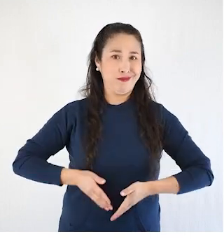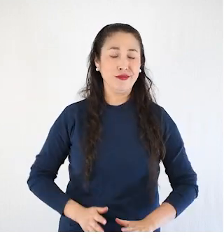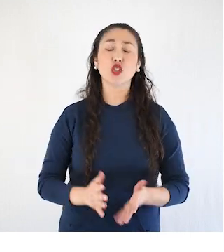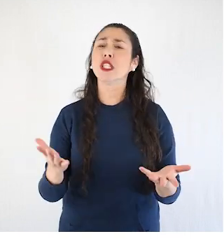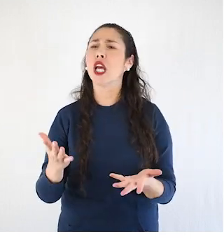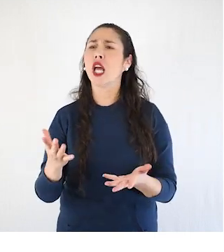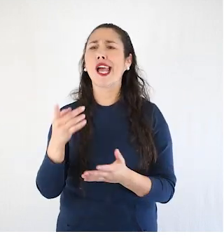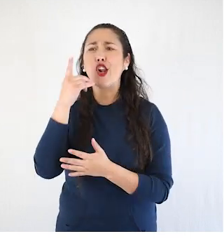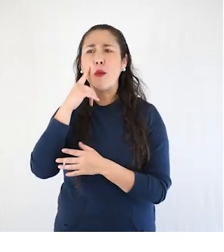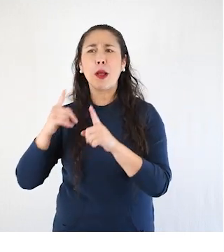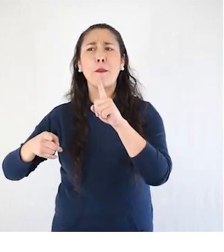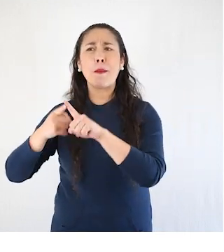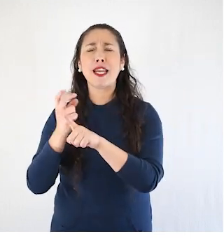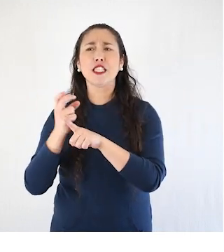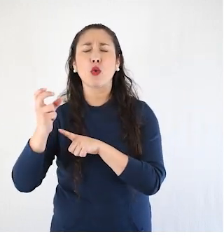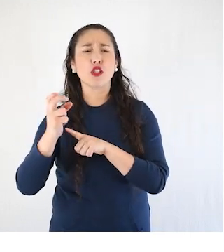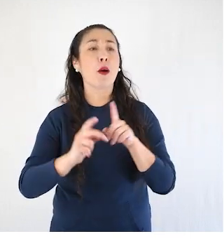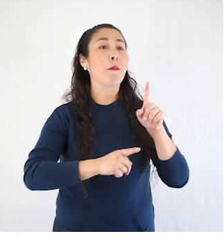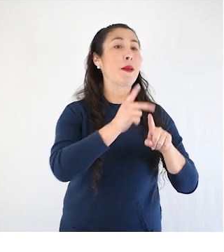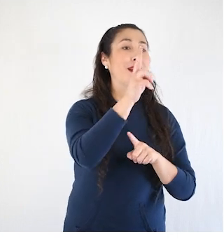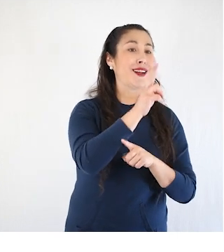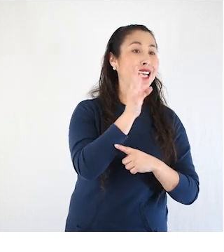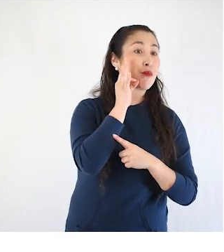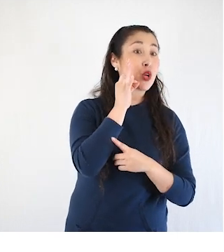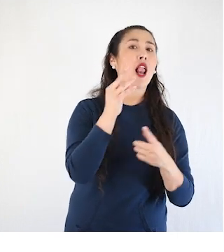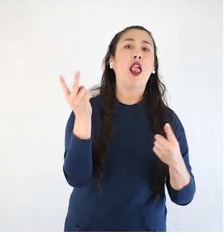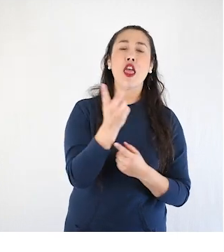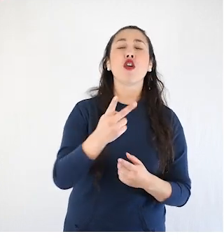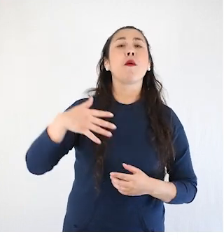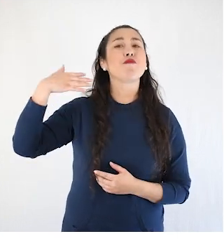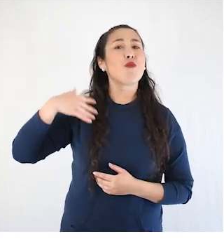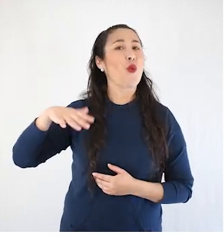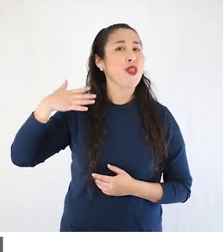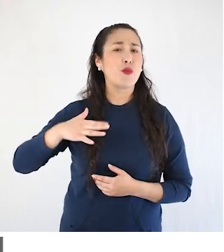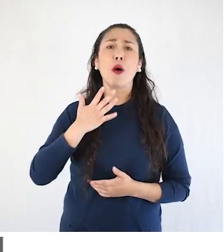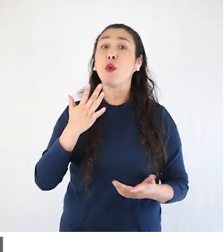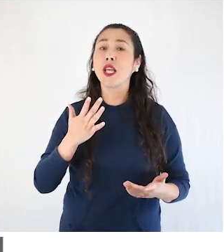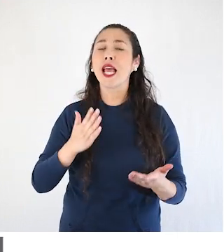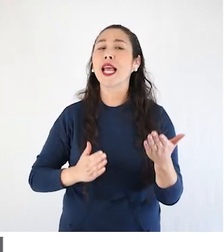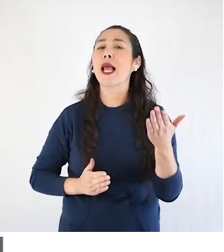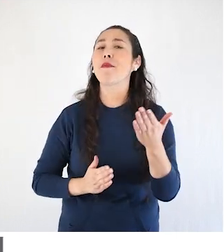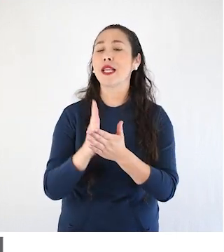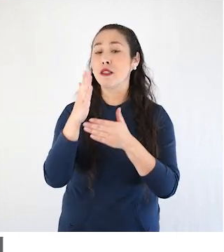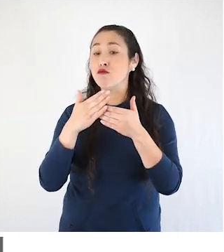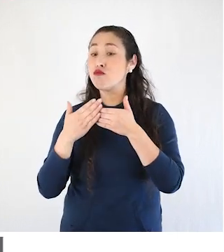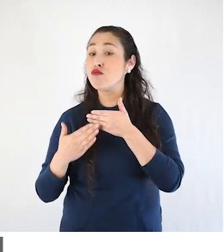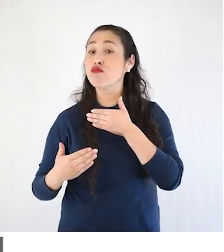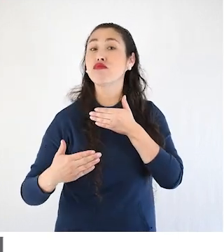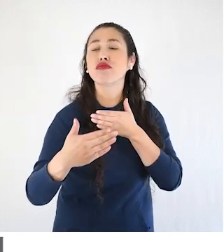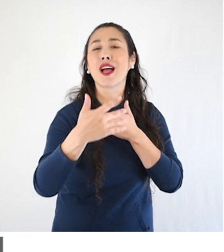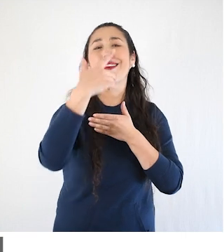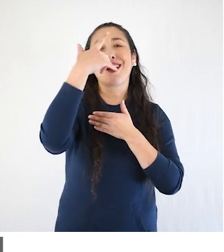tanto la primera eyaculación en los hombres como en la primera menstruación de las mujeres son muy importantes, porque marcan el inicio de la